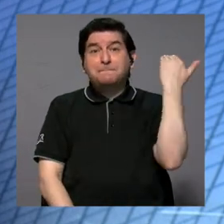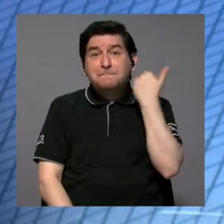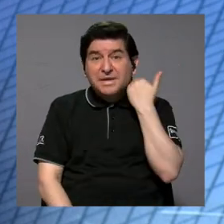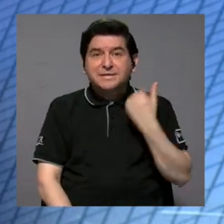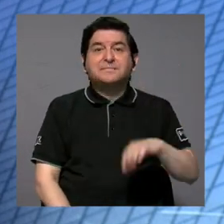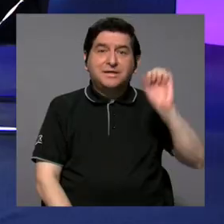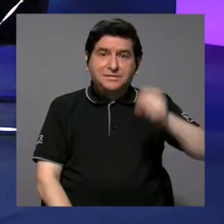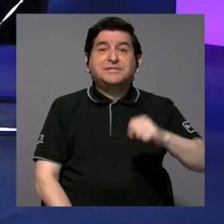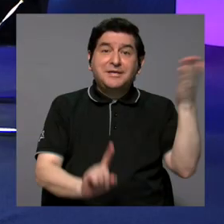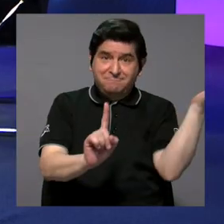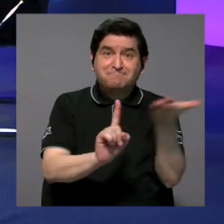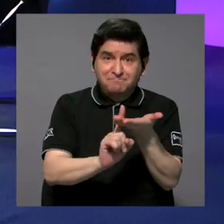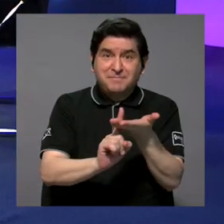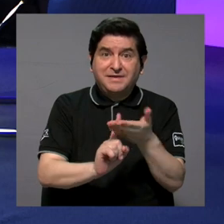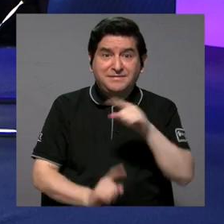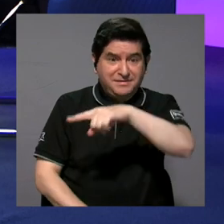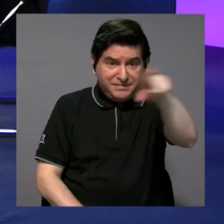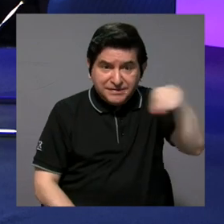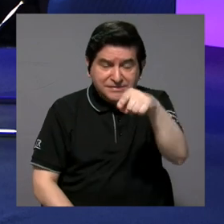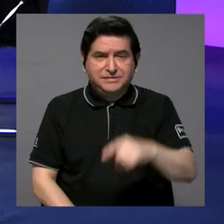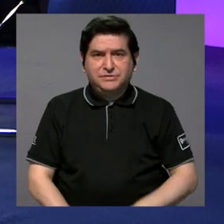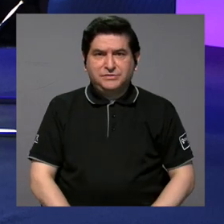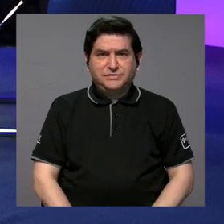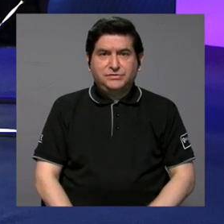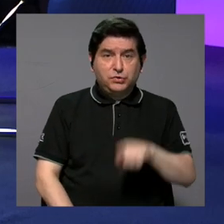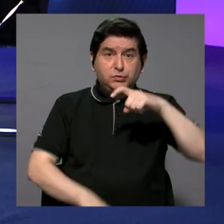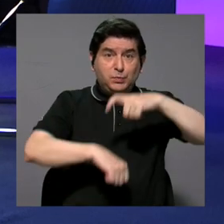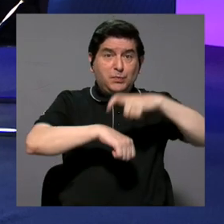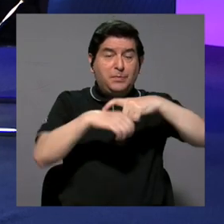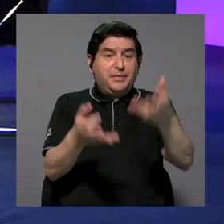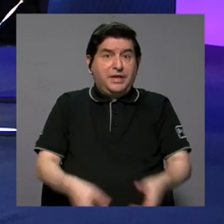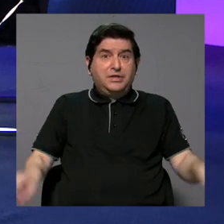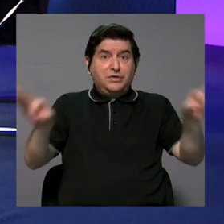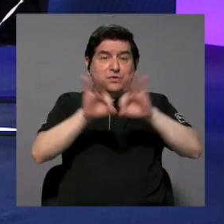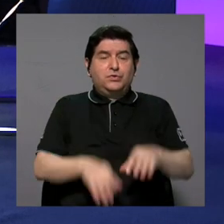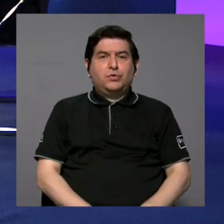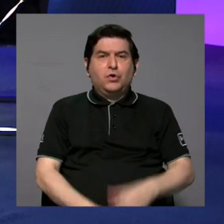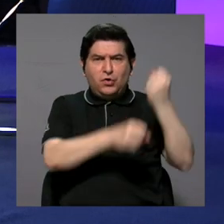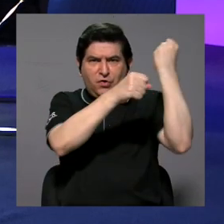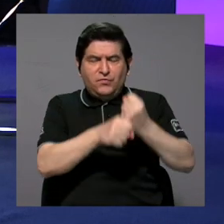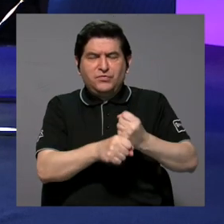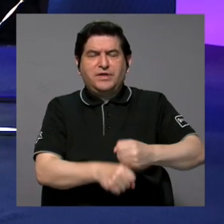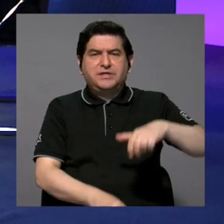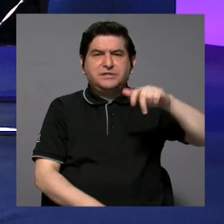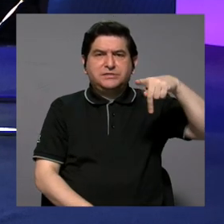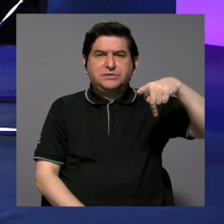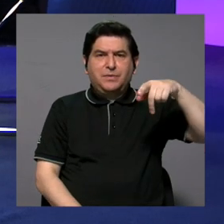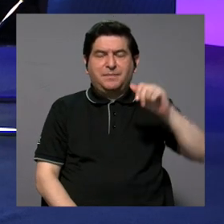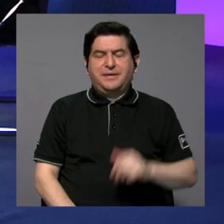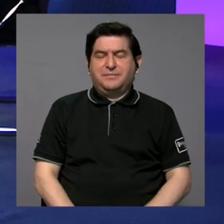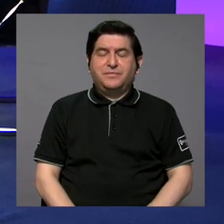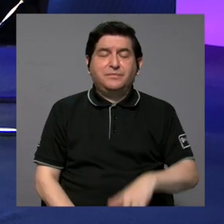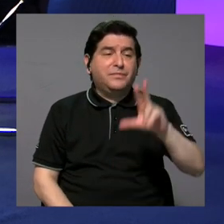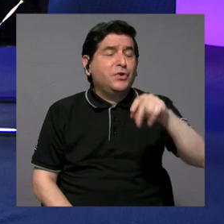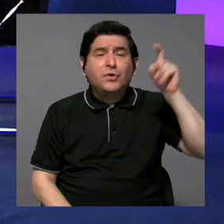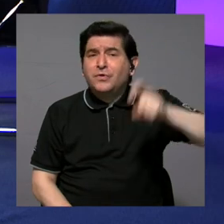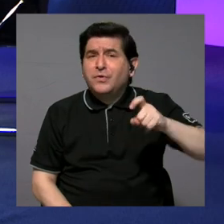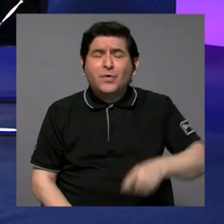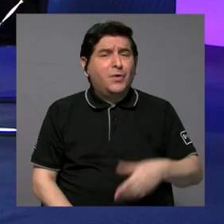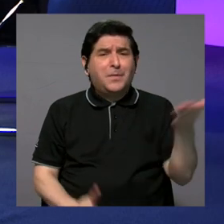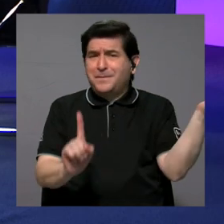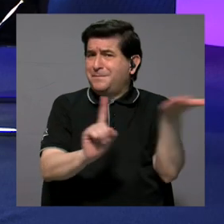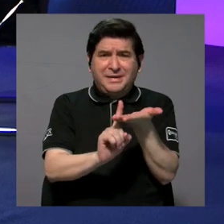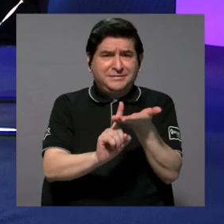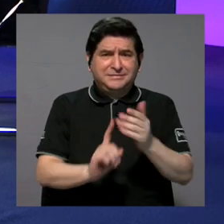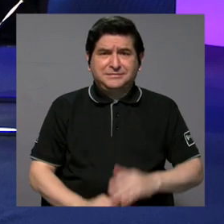seguir siendo víctimas y en realidad ahí eso es un momento clave de la Fundación Pan y Amor porque dicen, lo que necesitamos es que no hayan víctimas. Y